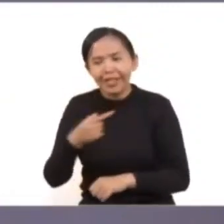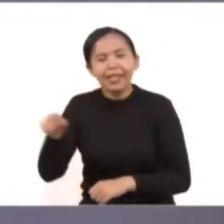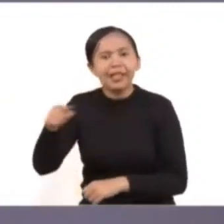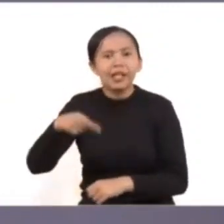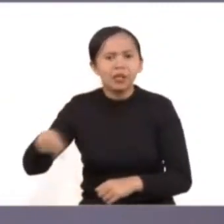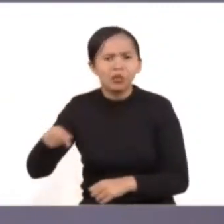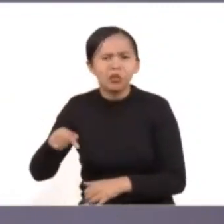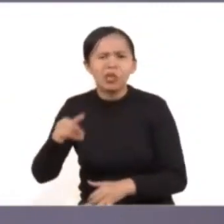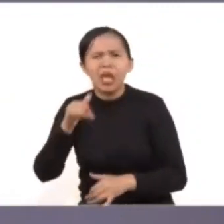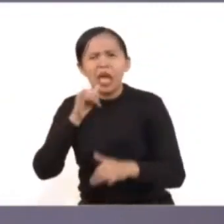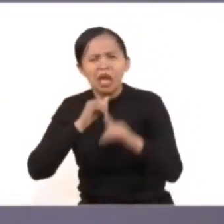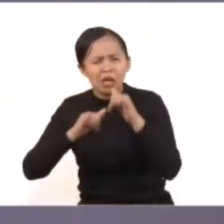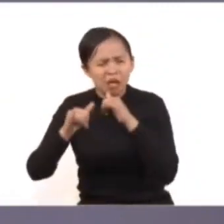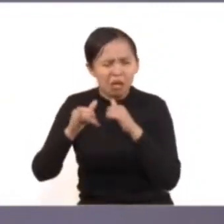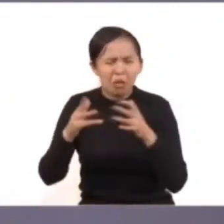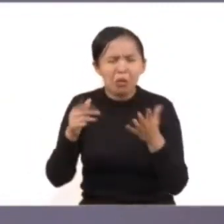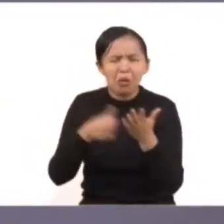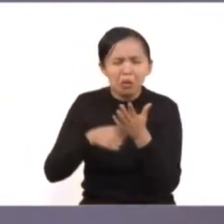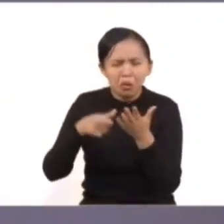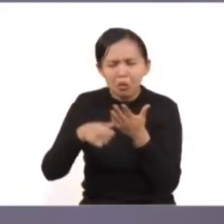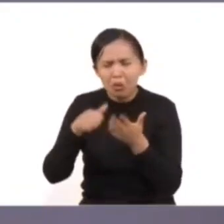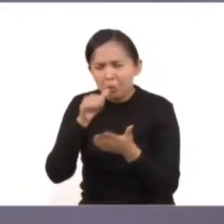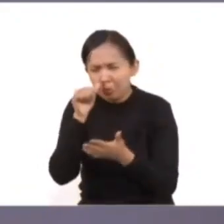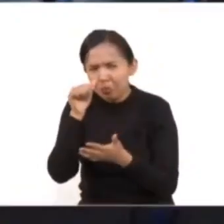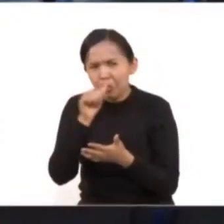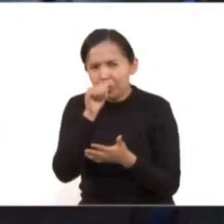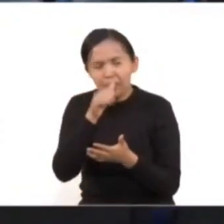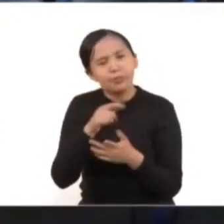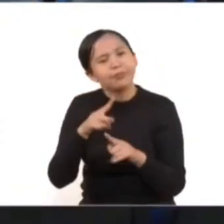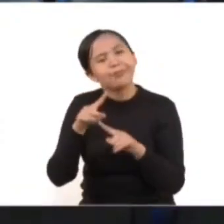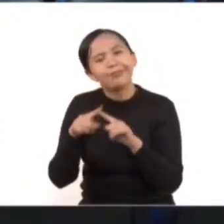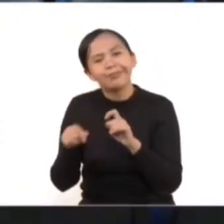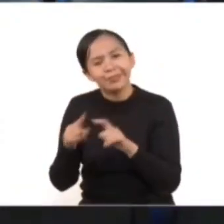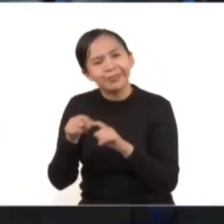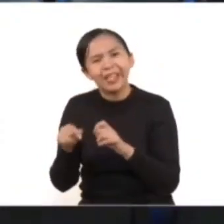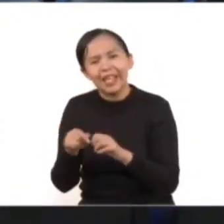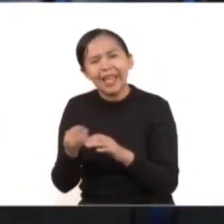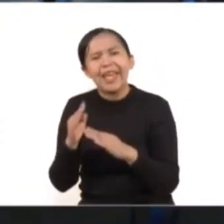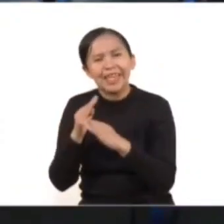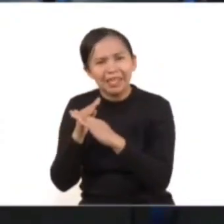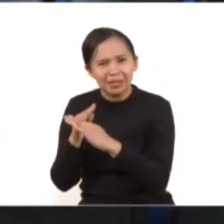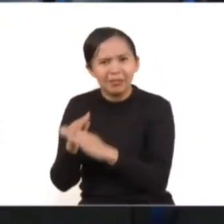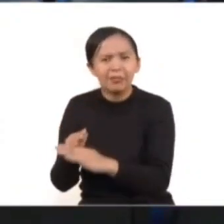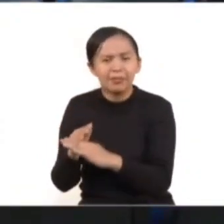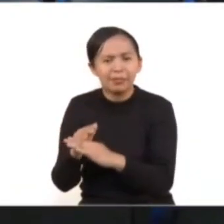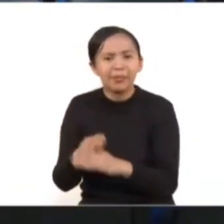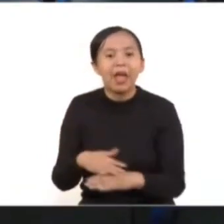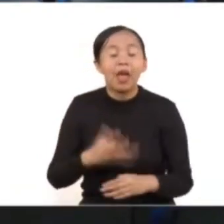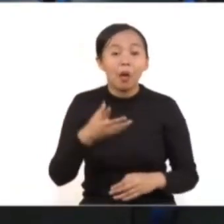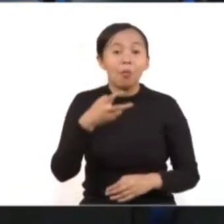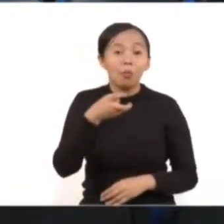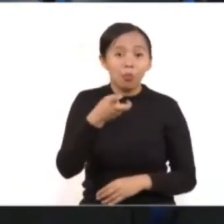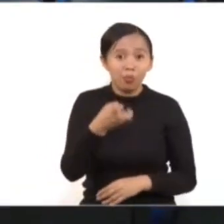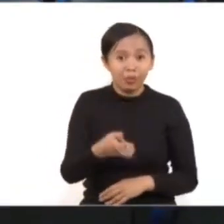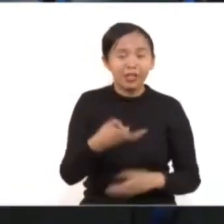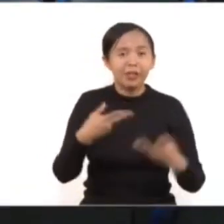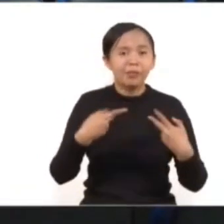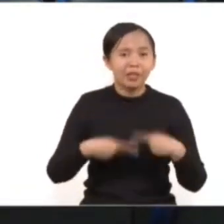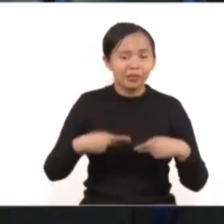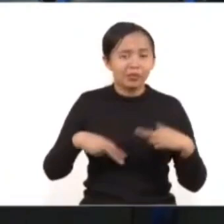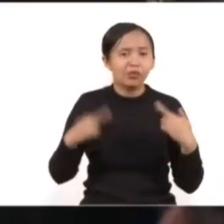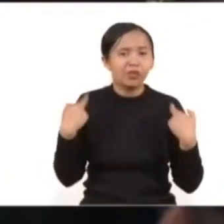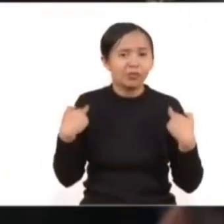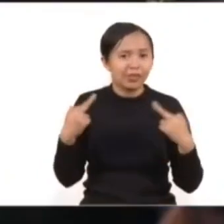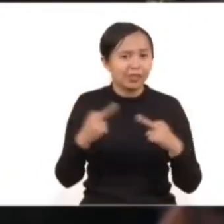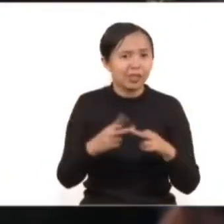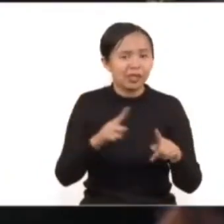decir en ese sentido que contamos con la colaboración de los docentes, de las docentes, de todas